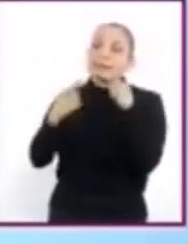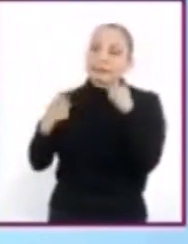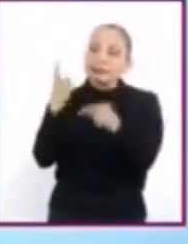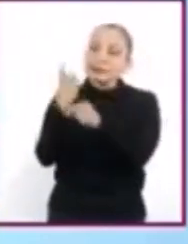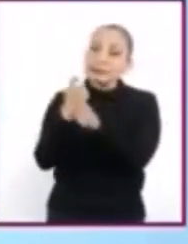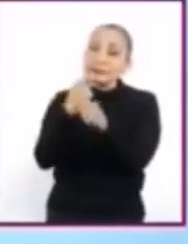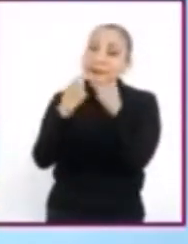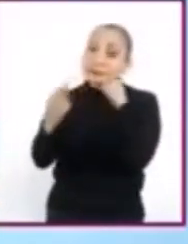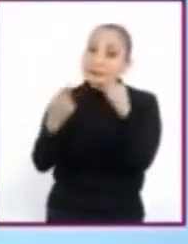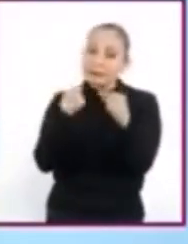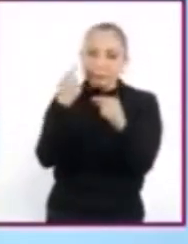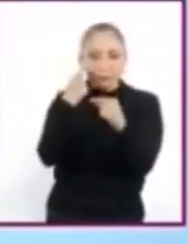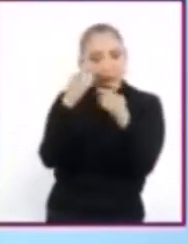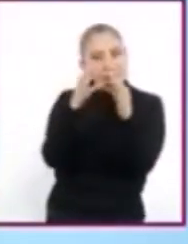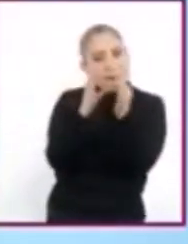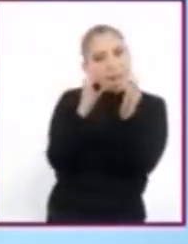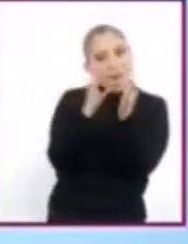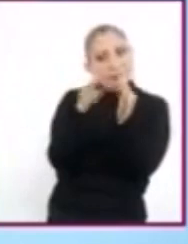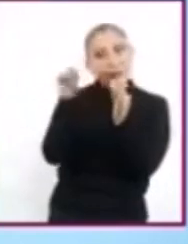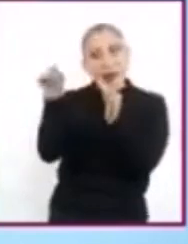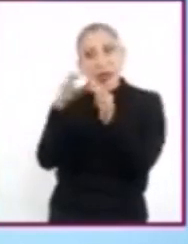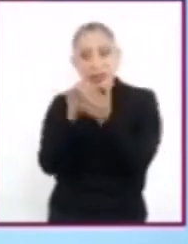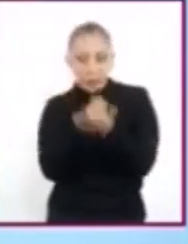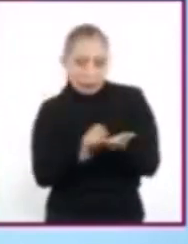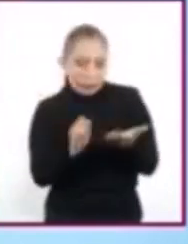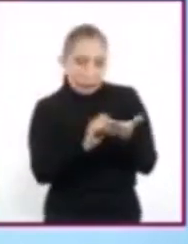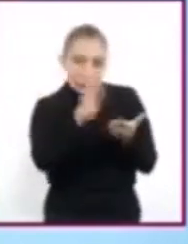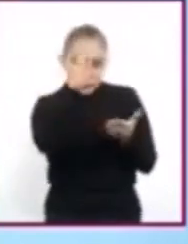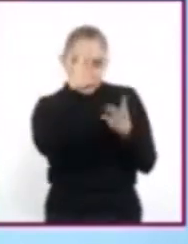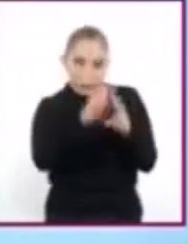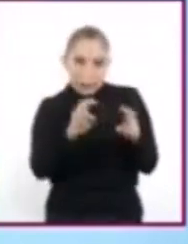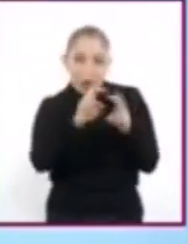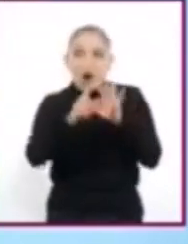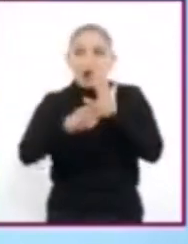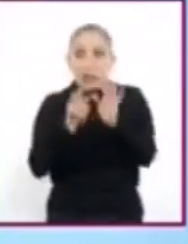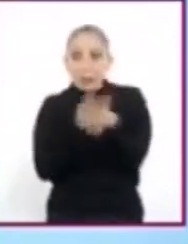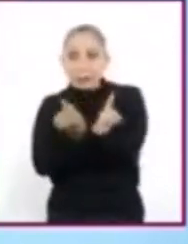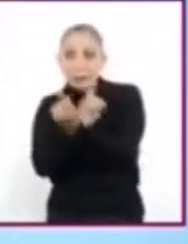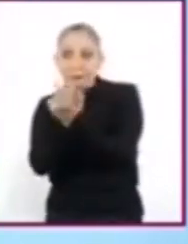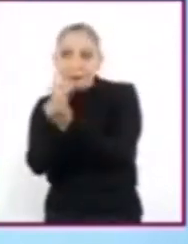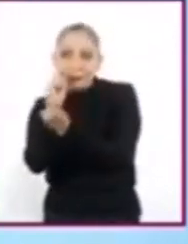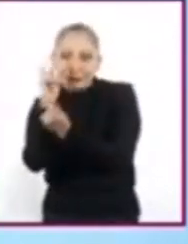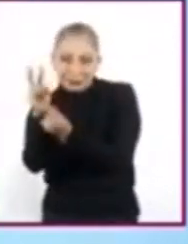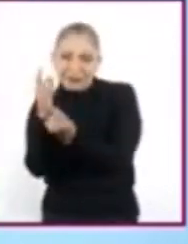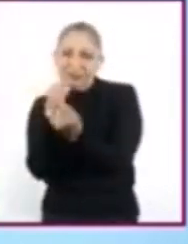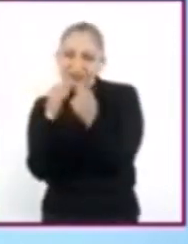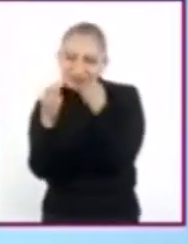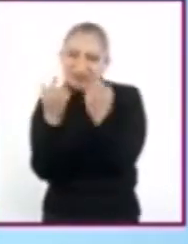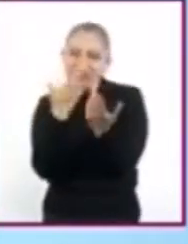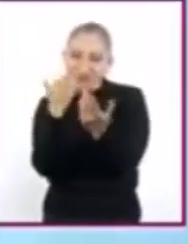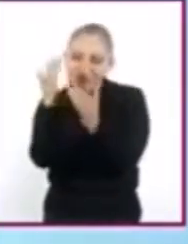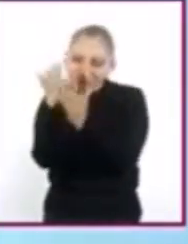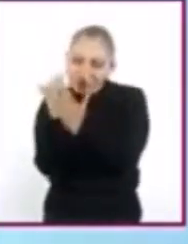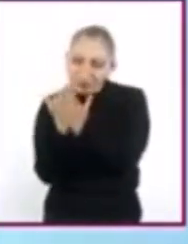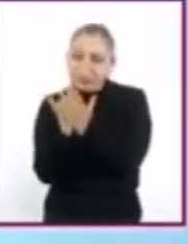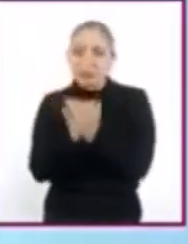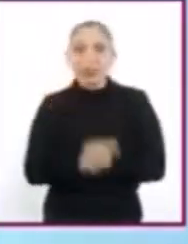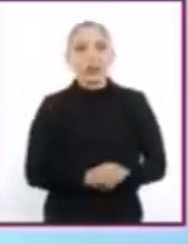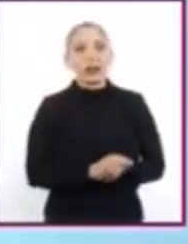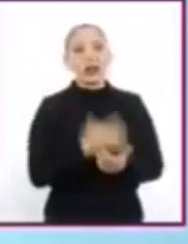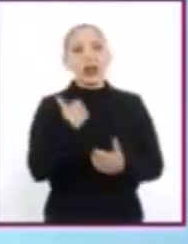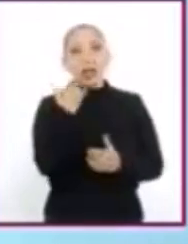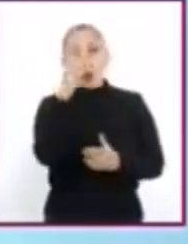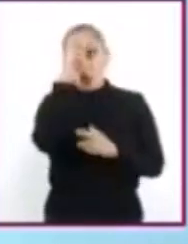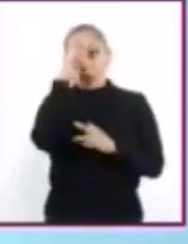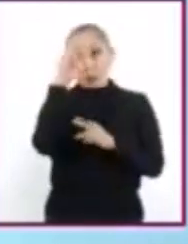delante argumentos. De preferencia, escriban estas reflexiones y vuelvan con la persona para establecer un diálogo. Poniendo en juego